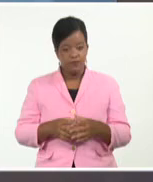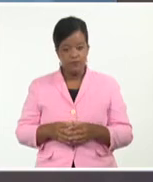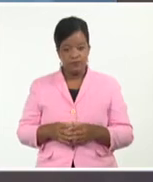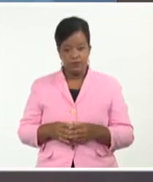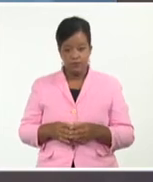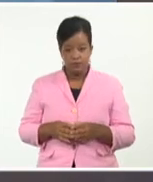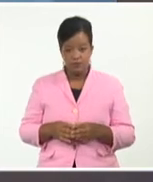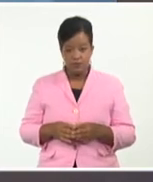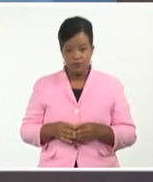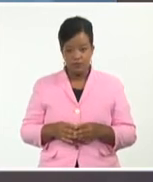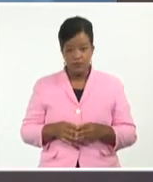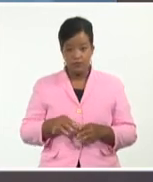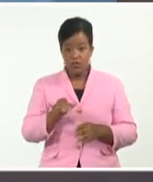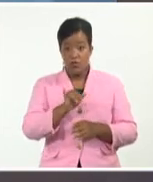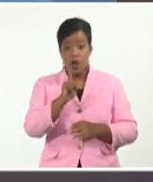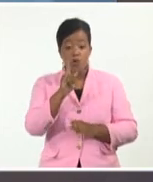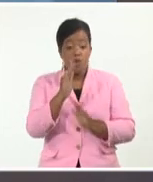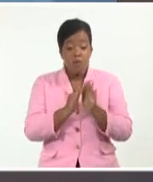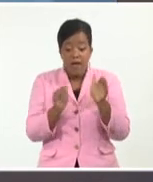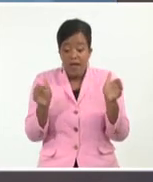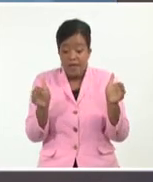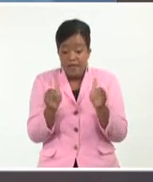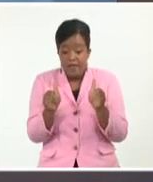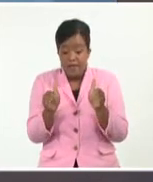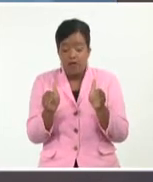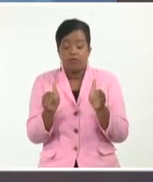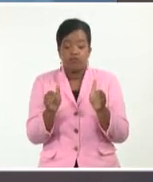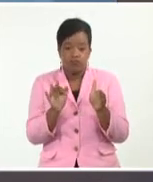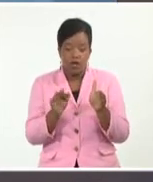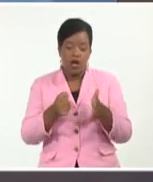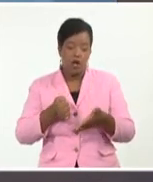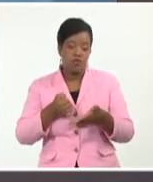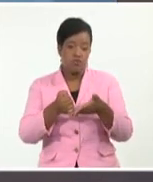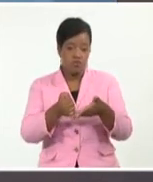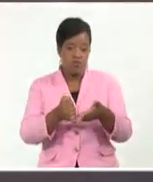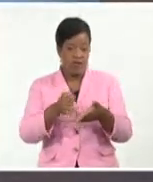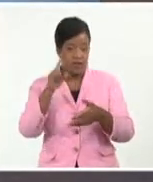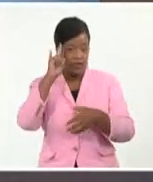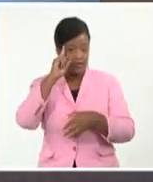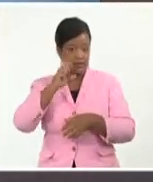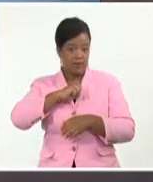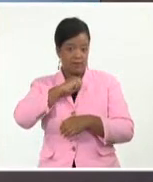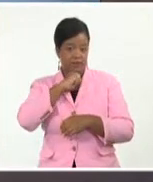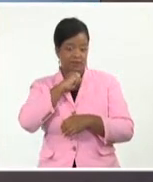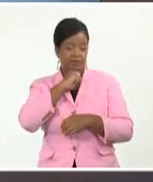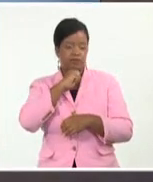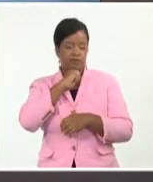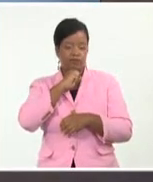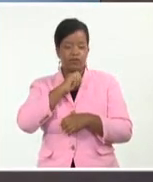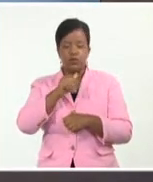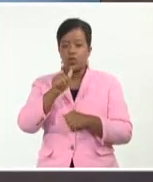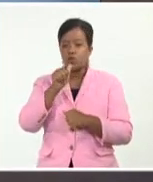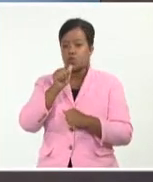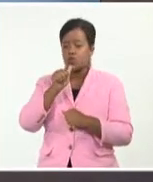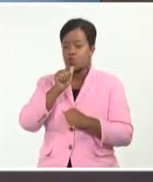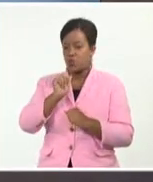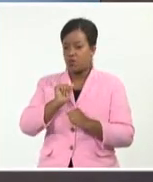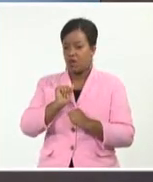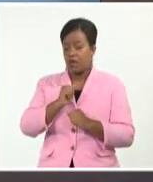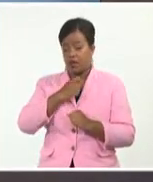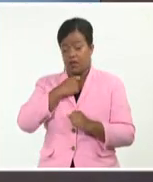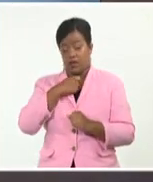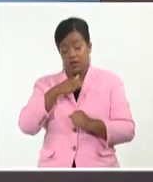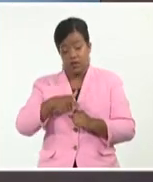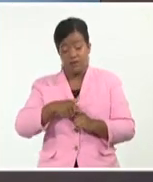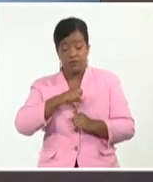el primer mes de vida en un 20%. Miren, con esas luces, cabría preguntarse entonces si tiene sentido que la